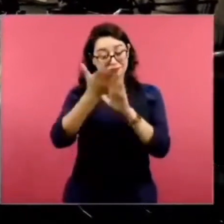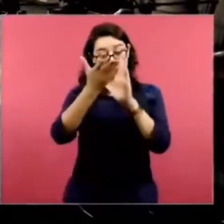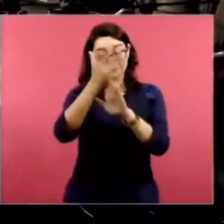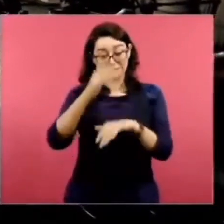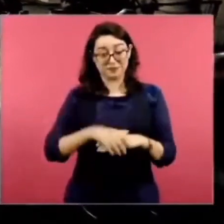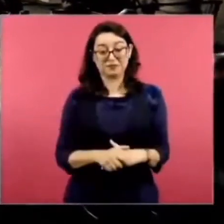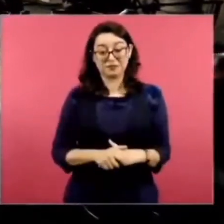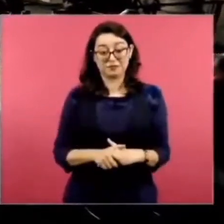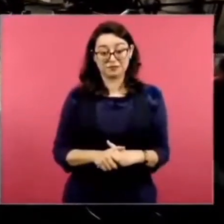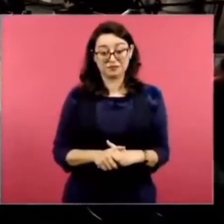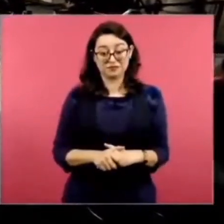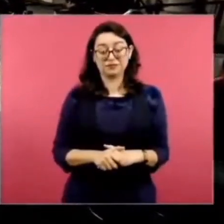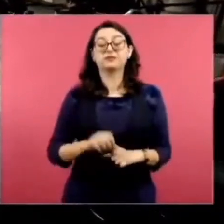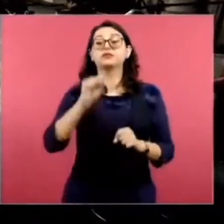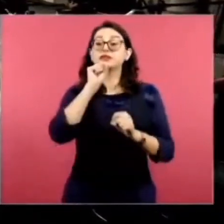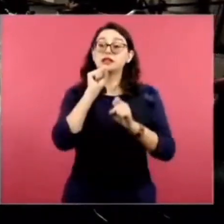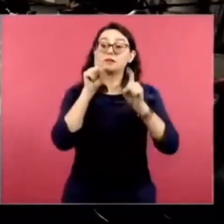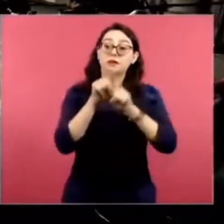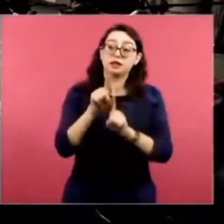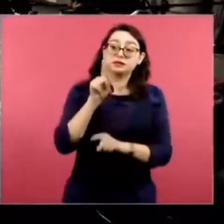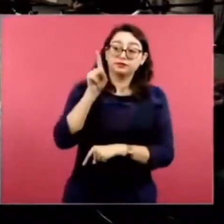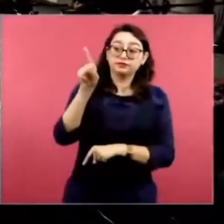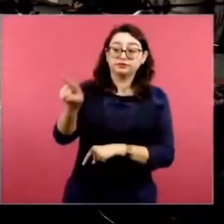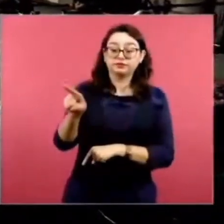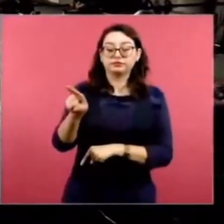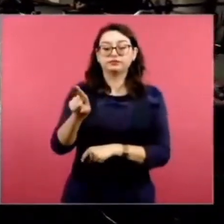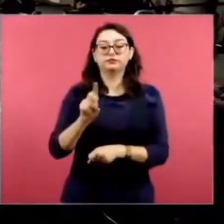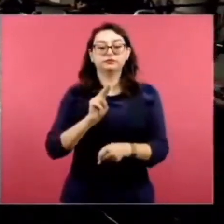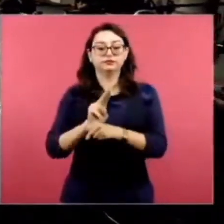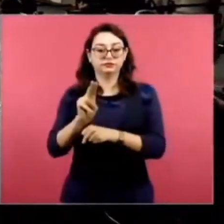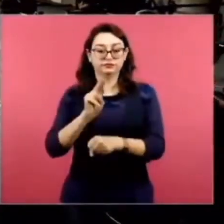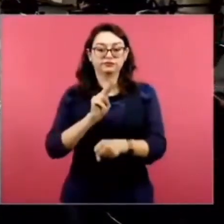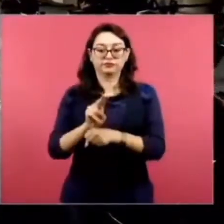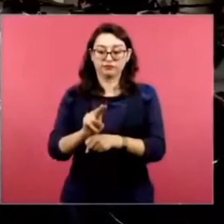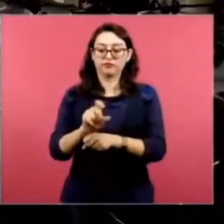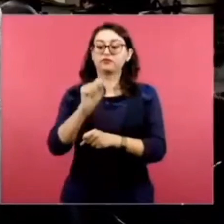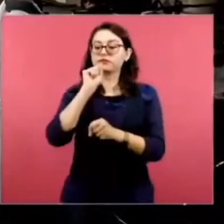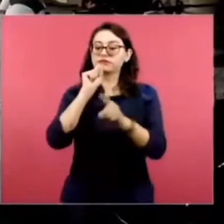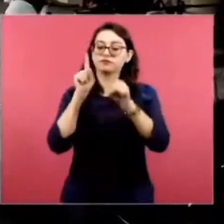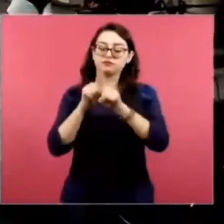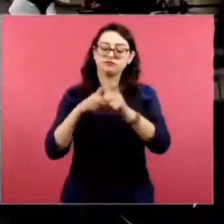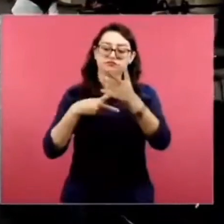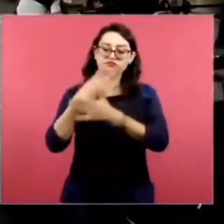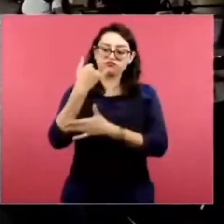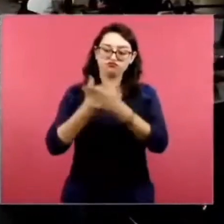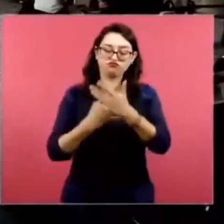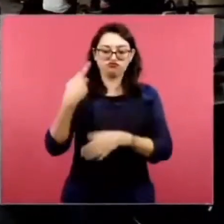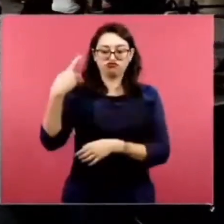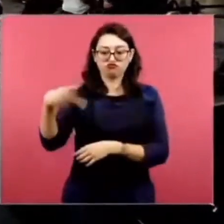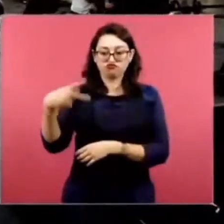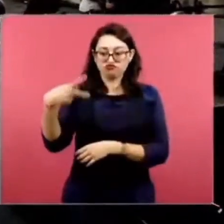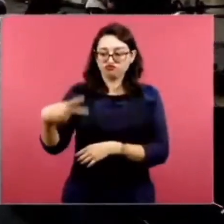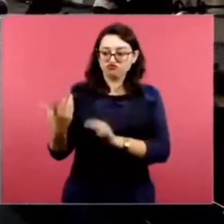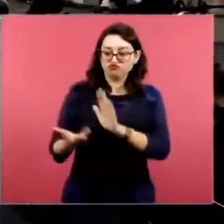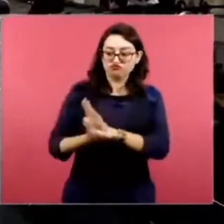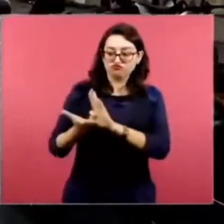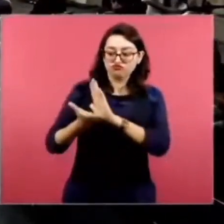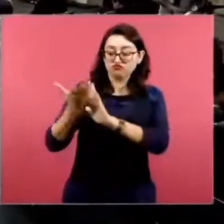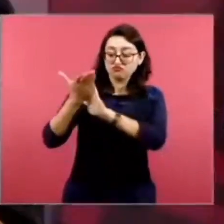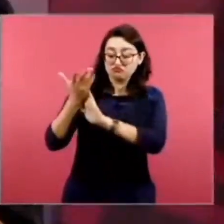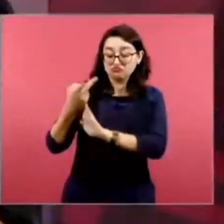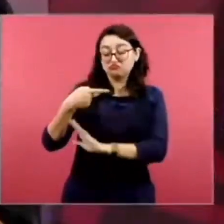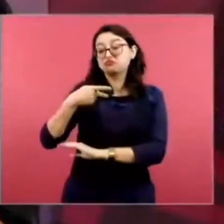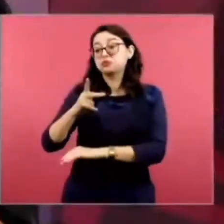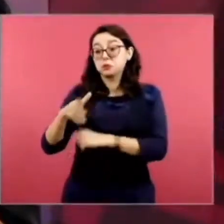otra era Nicaragua, era un canal que tenían proyectado, pero al final de cuentas